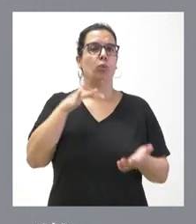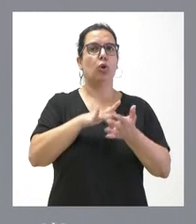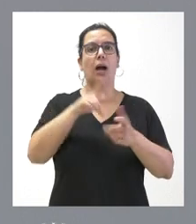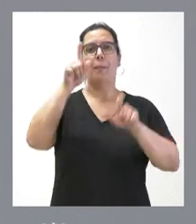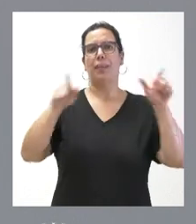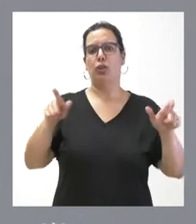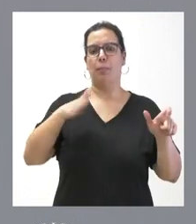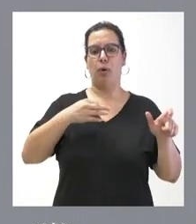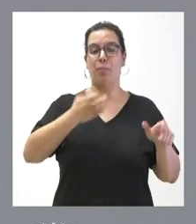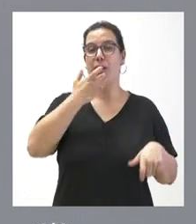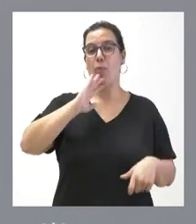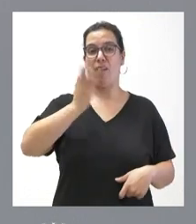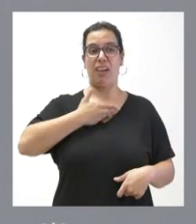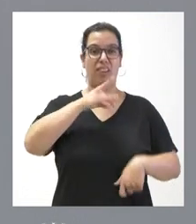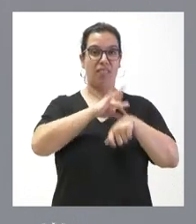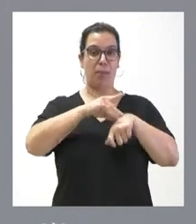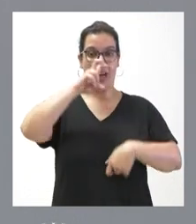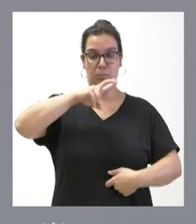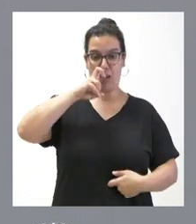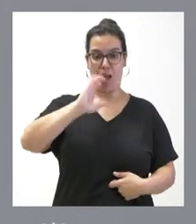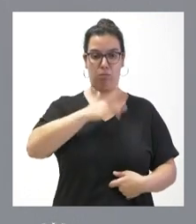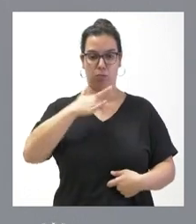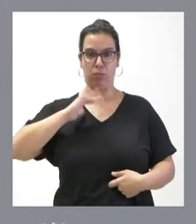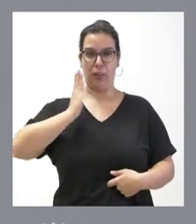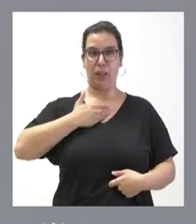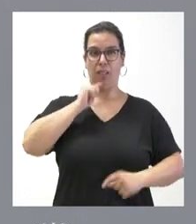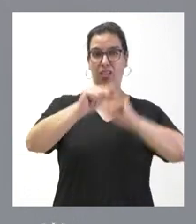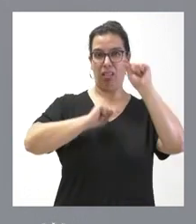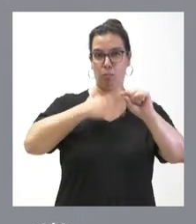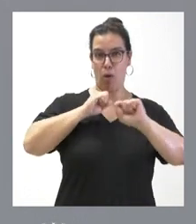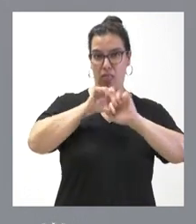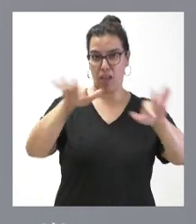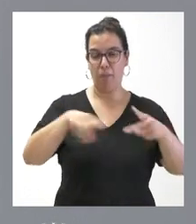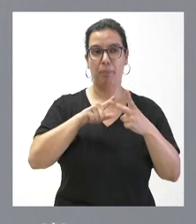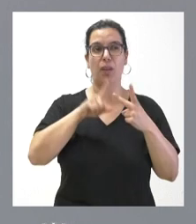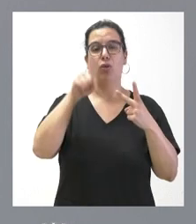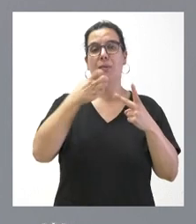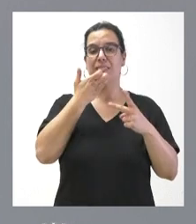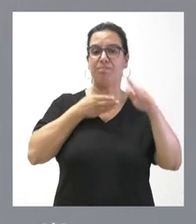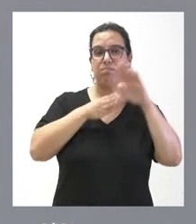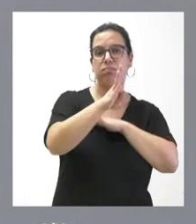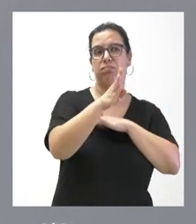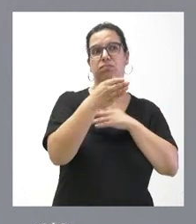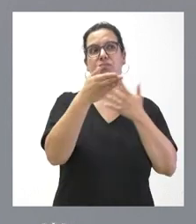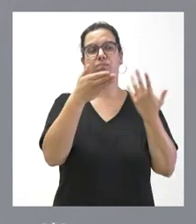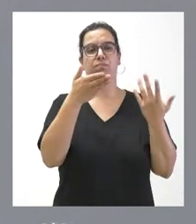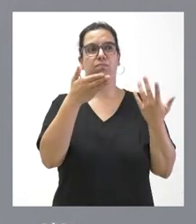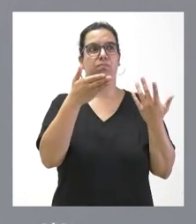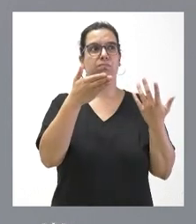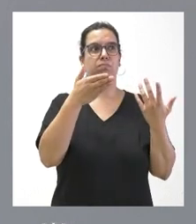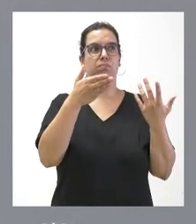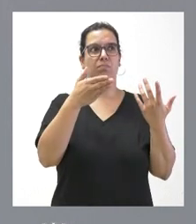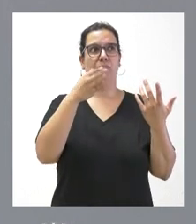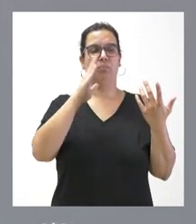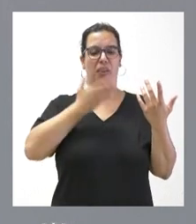infección respiratoria que pudiera ser contagiosa o que accedan con algún tipo de infección